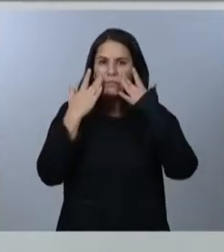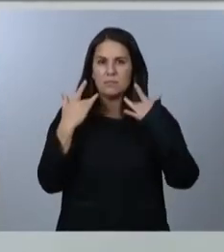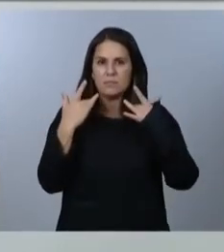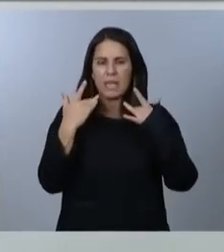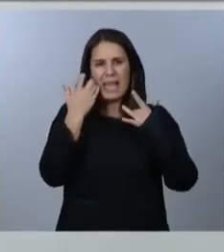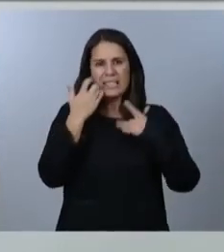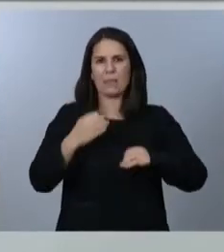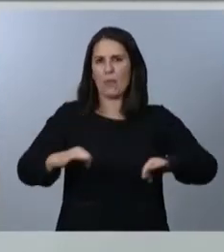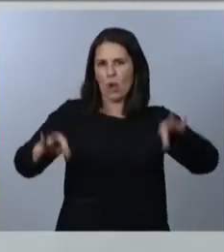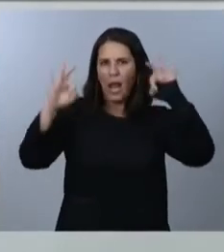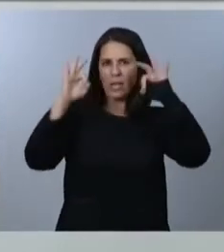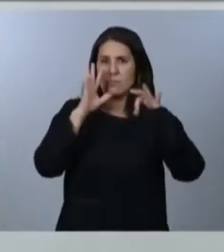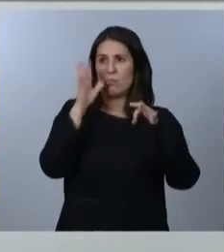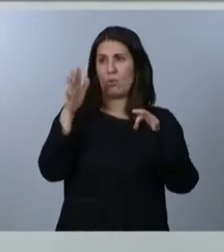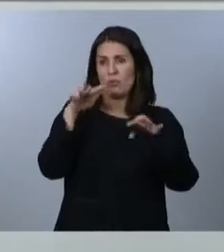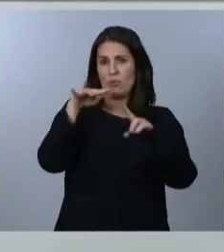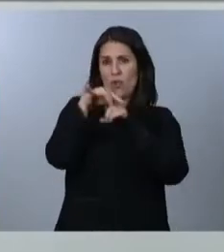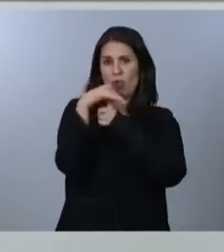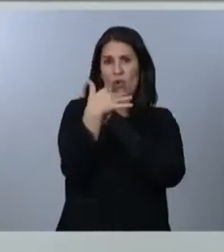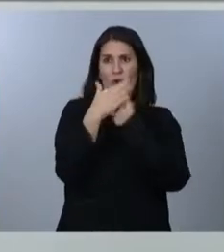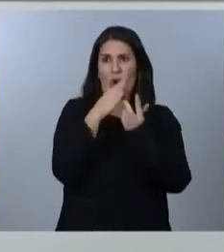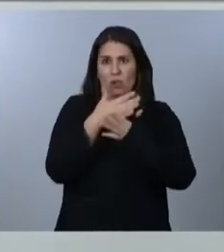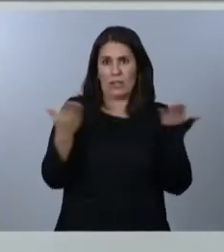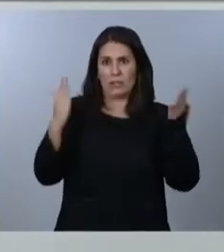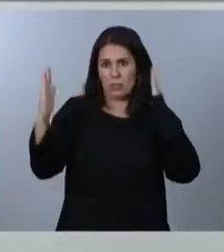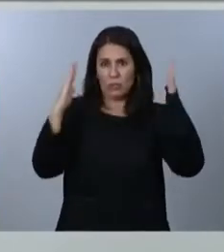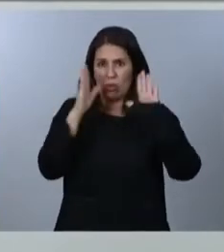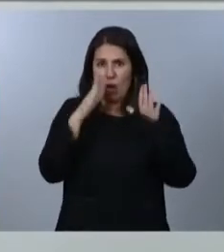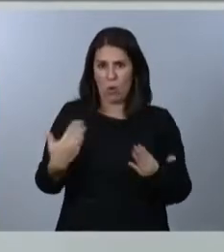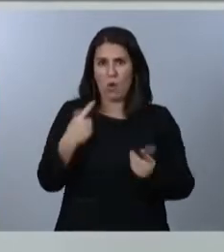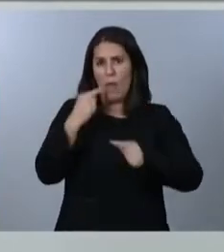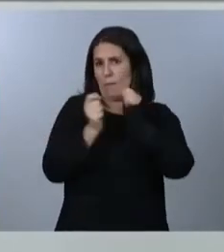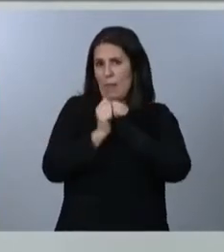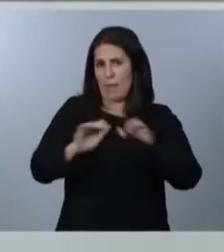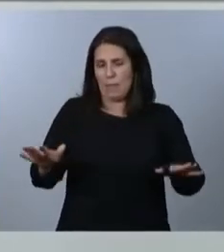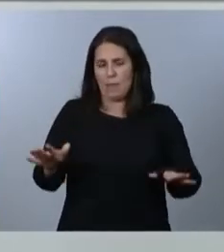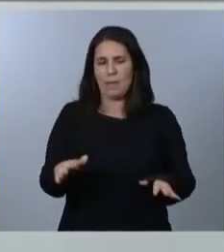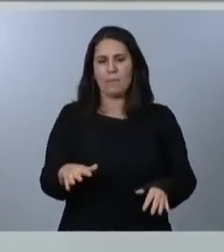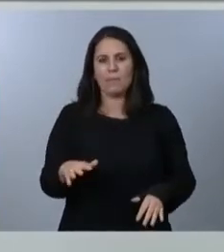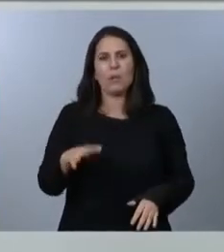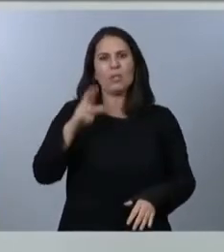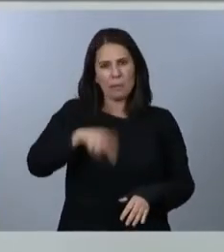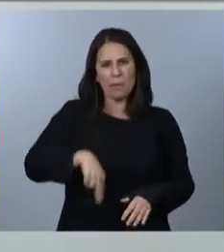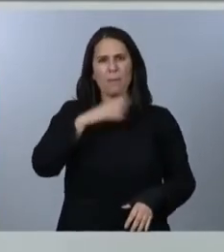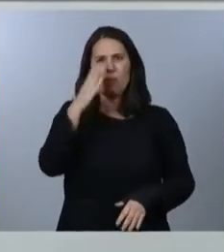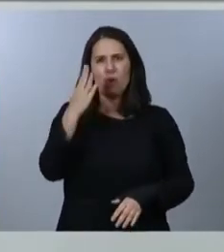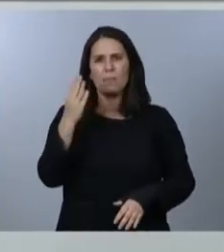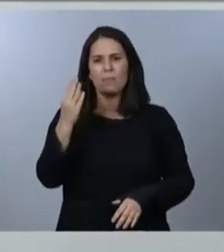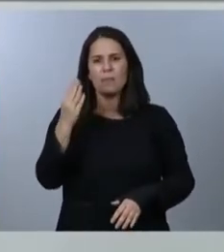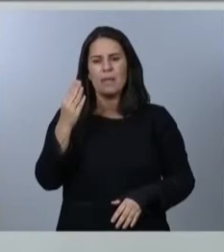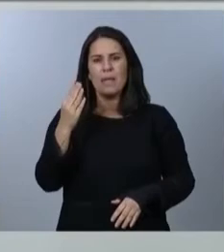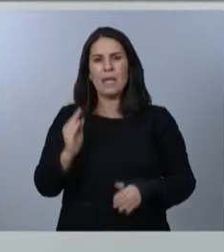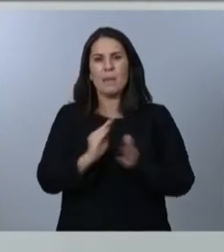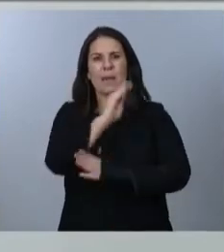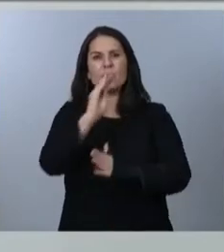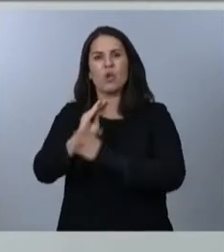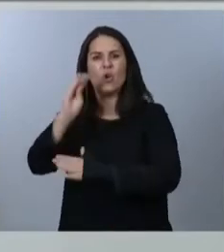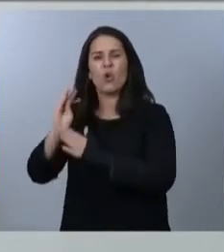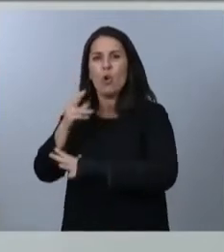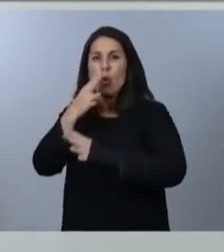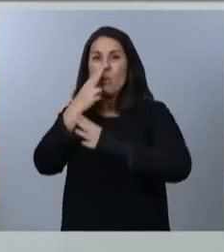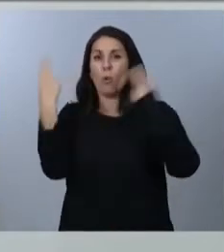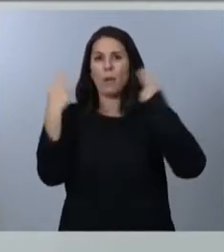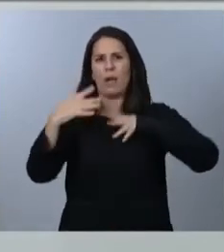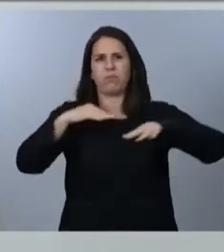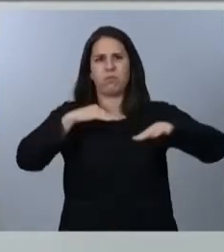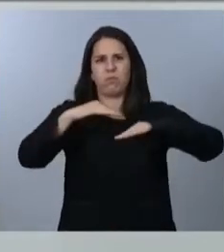por el contexto en que se aprueban de pandemia y también por el volumen de inversión pública que movilizan, que es el más ambicioso de